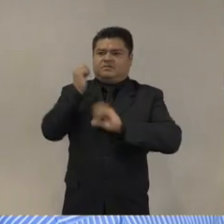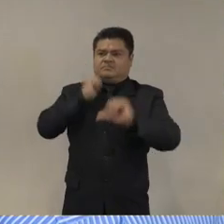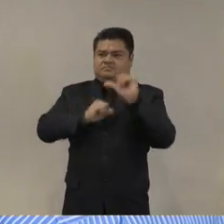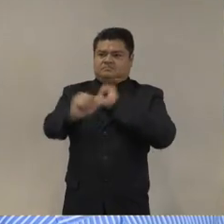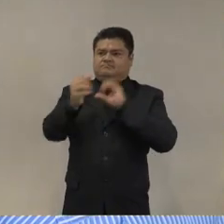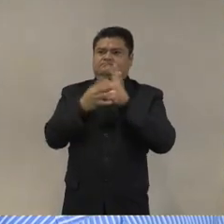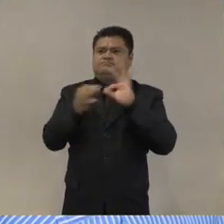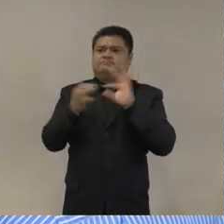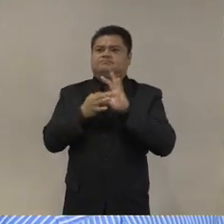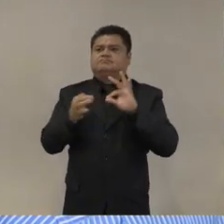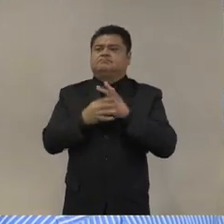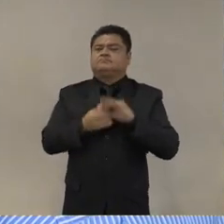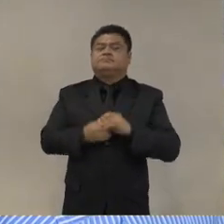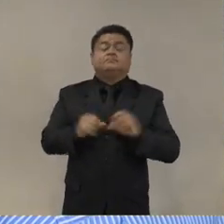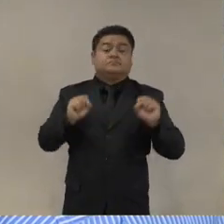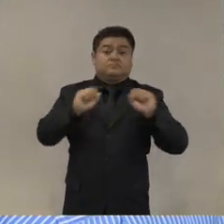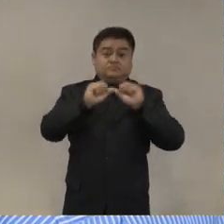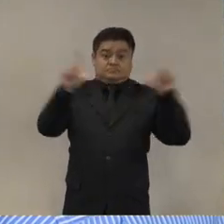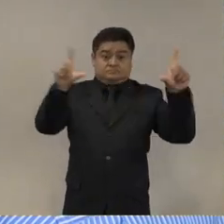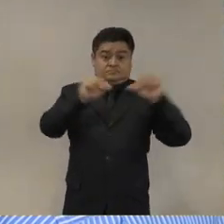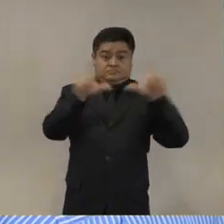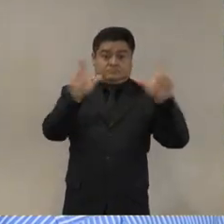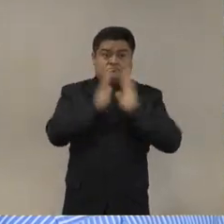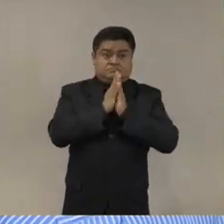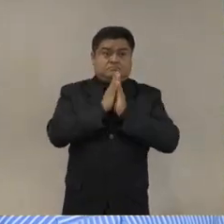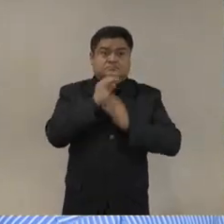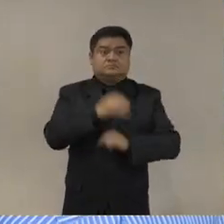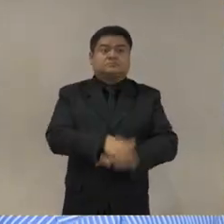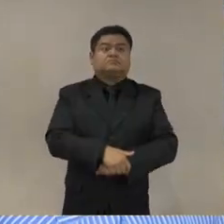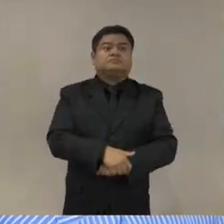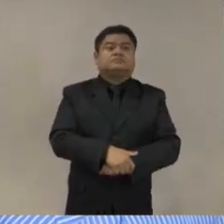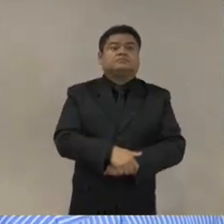Si le pueden poner la presentación en… Ahí está, gracias.